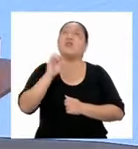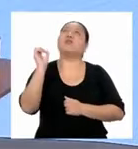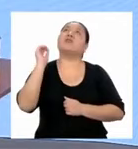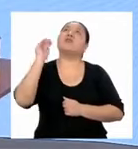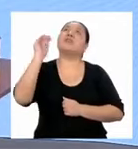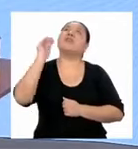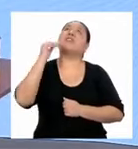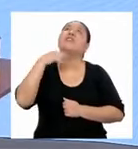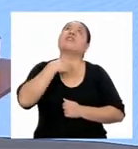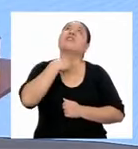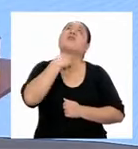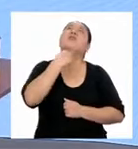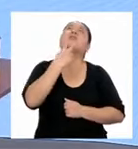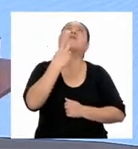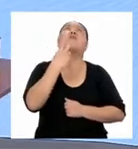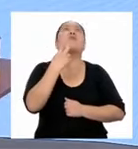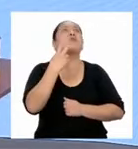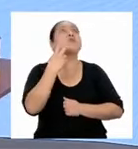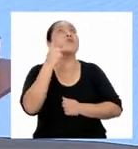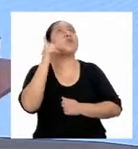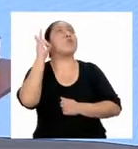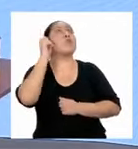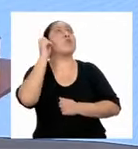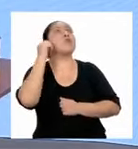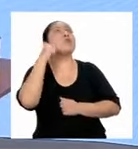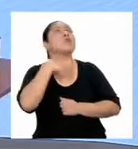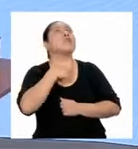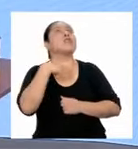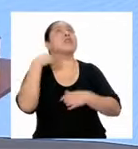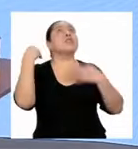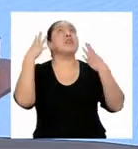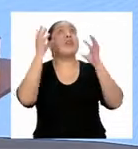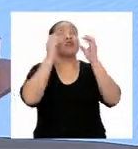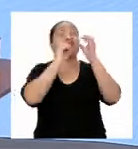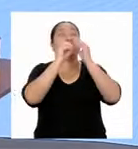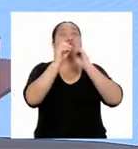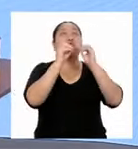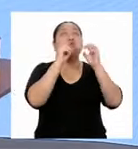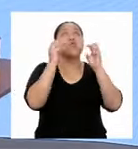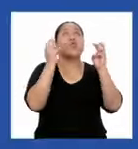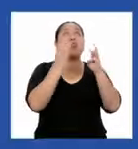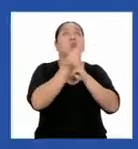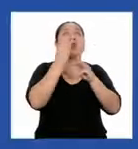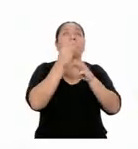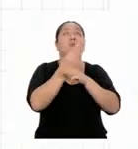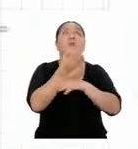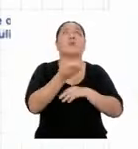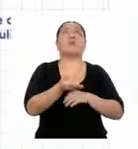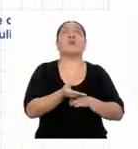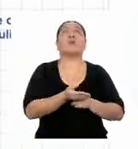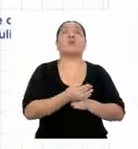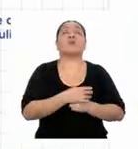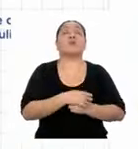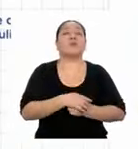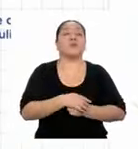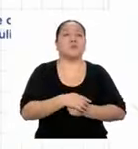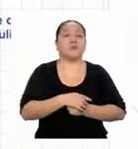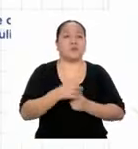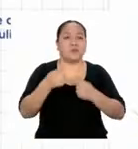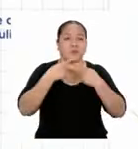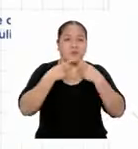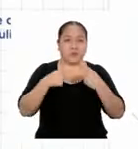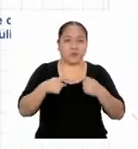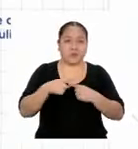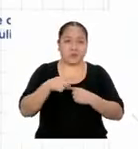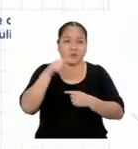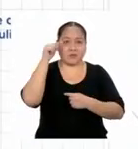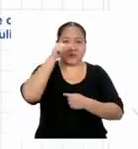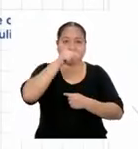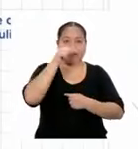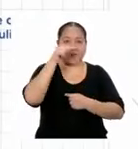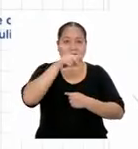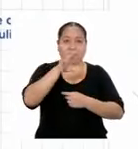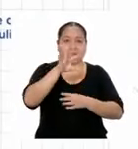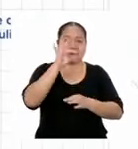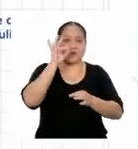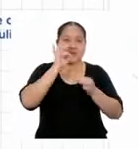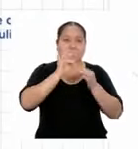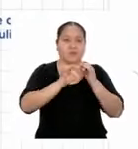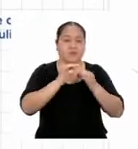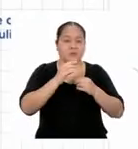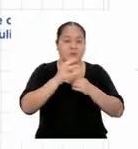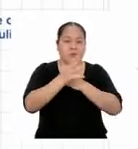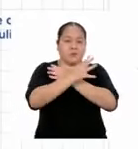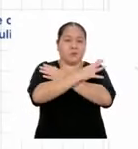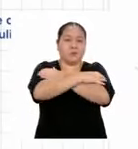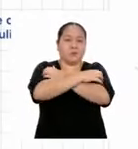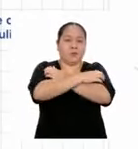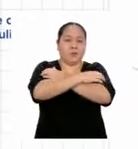voz misteriosa, ¿escuchaste eso? ¡Ya resolví el misterio matemático! El mensaje que encontraron en la morgue de